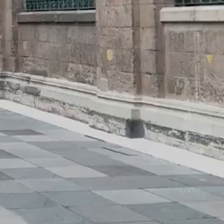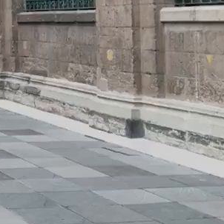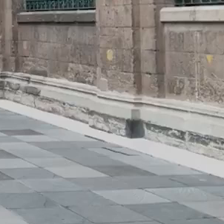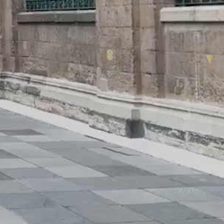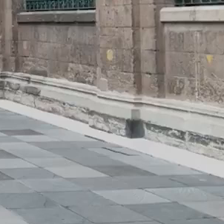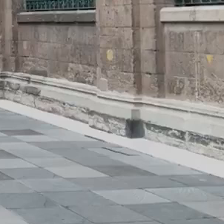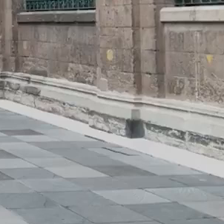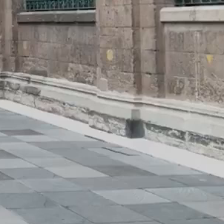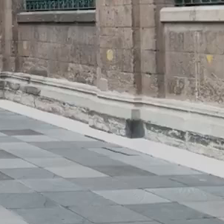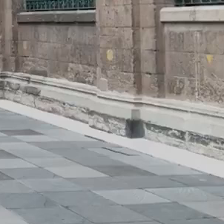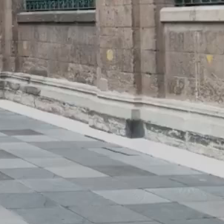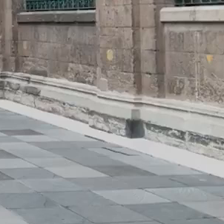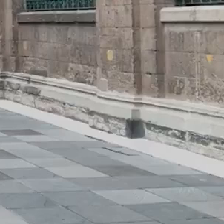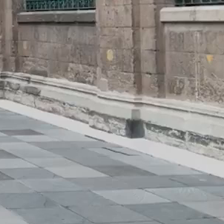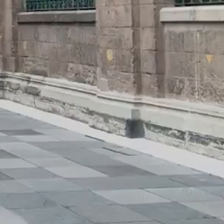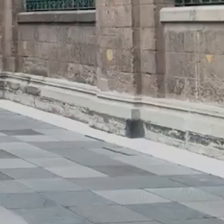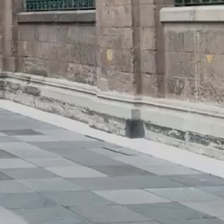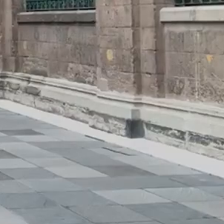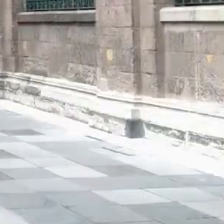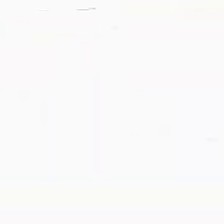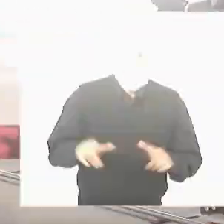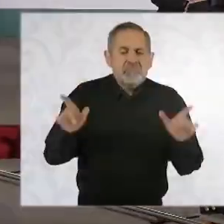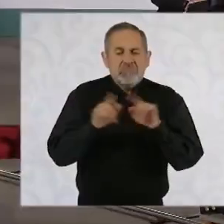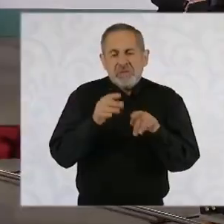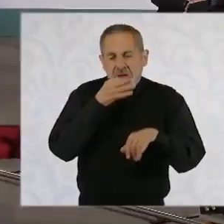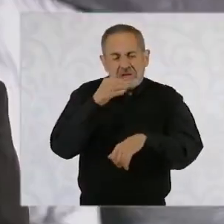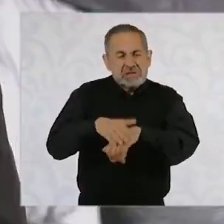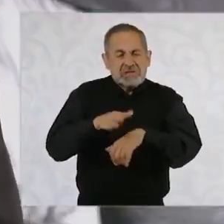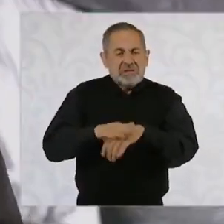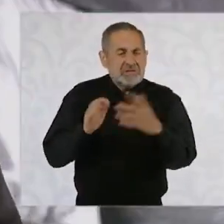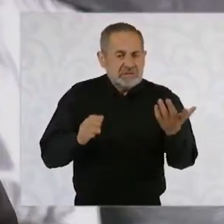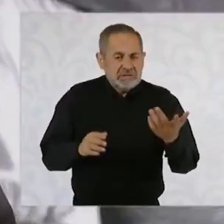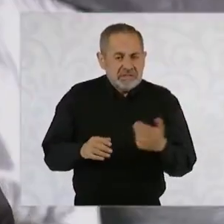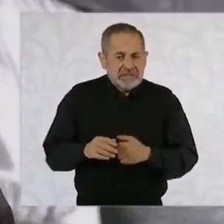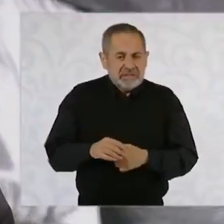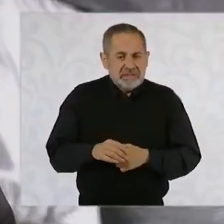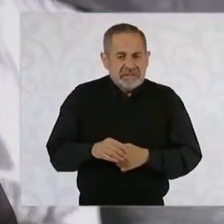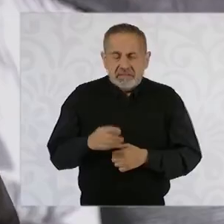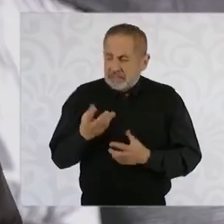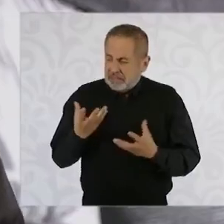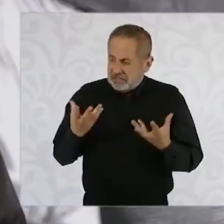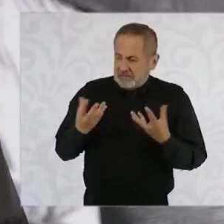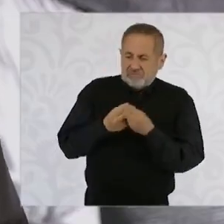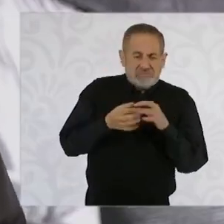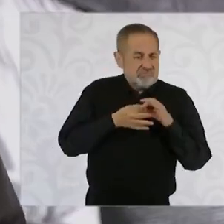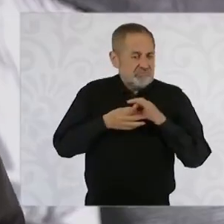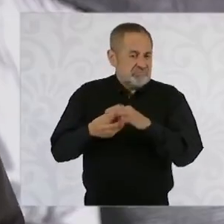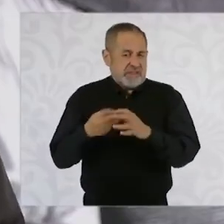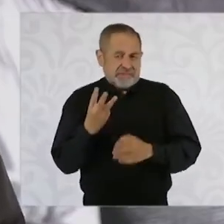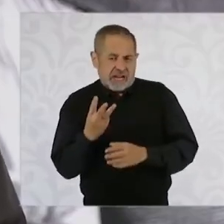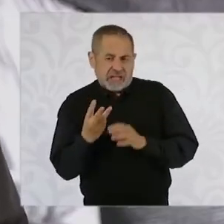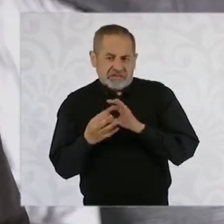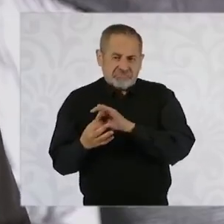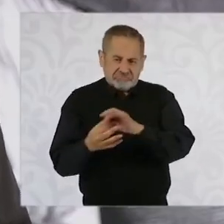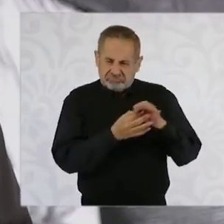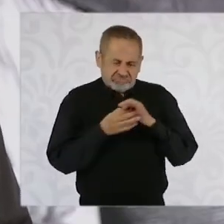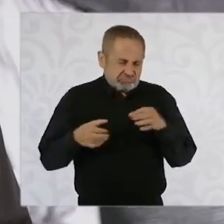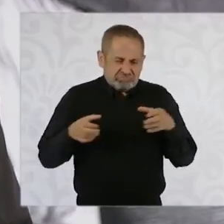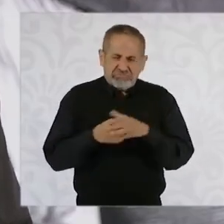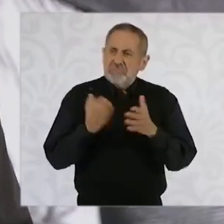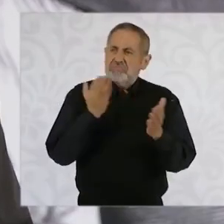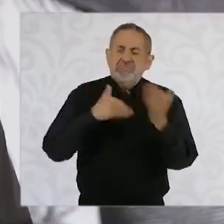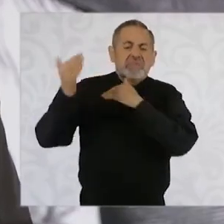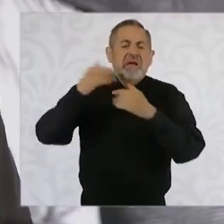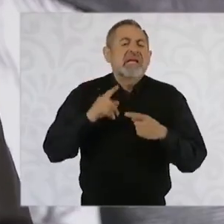en la Comisión Nacional de Salarios Mínimos. No hay un mejor trinomio más exitoso que